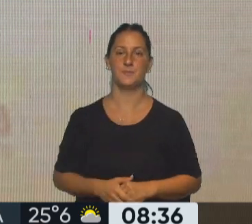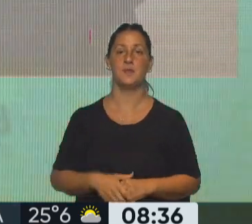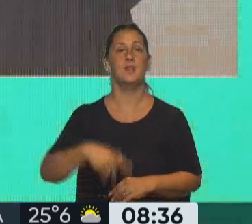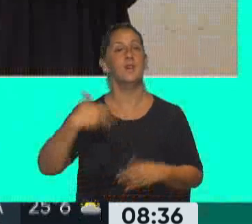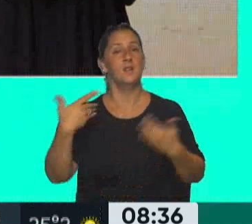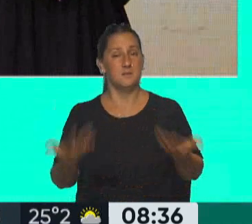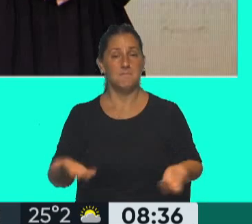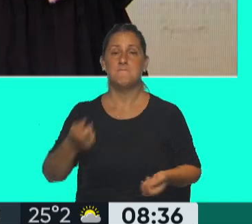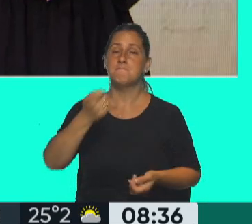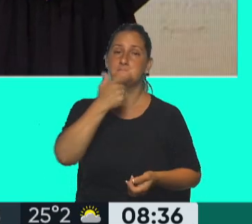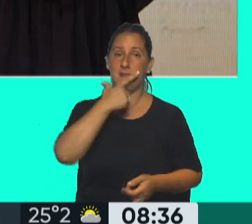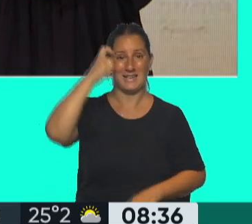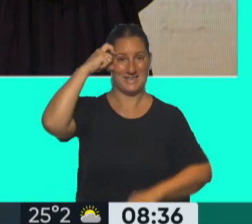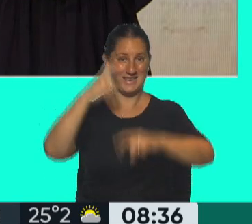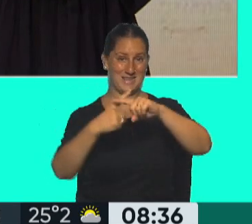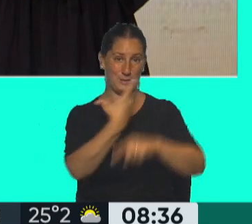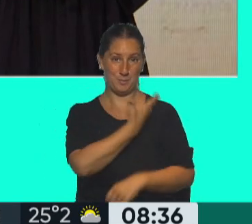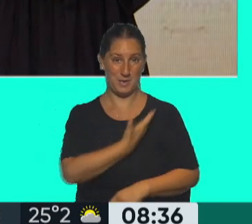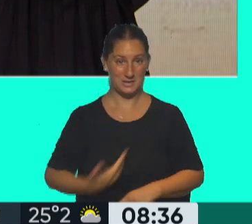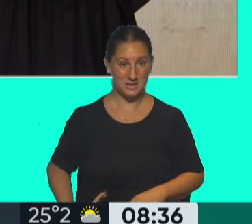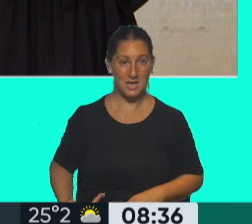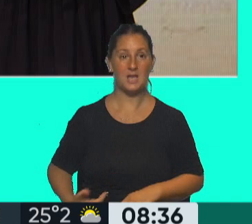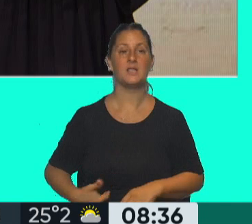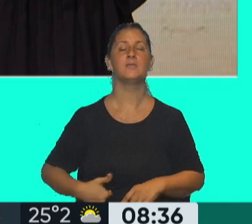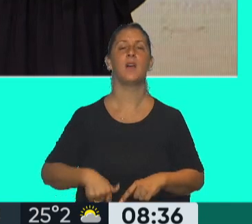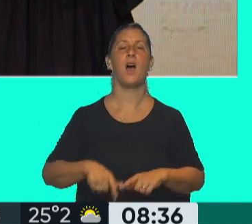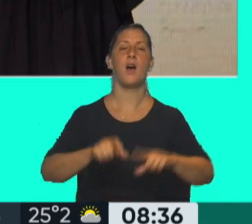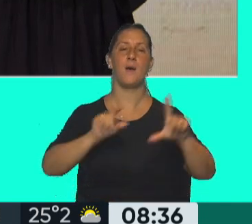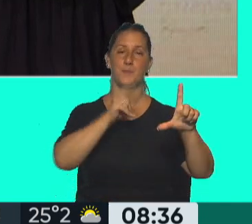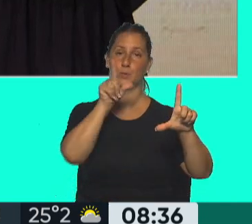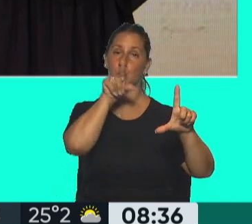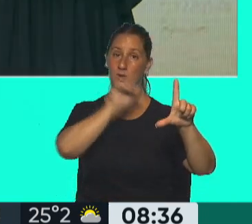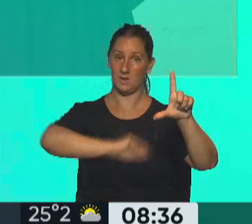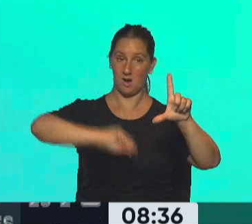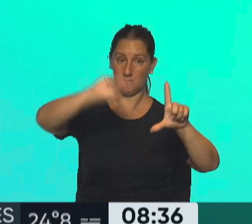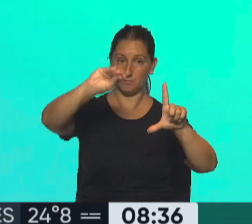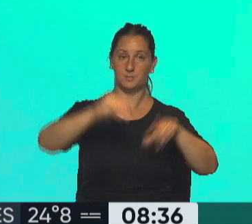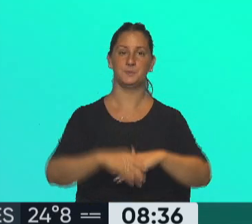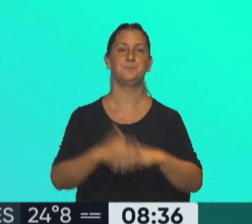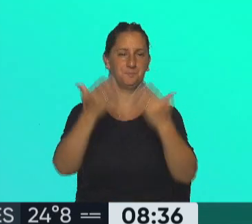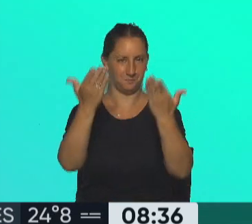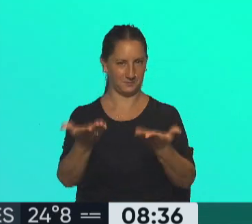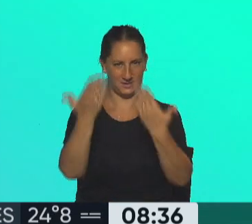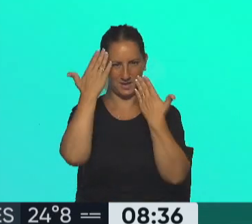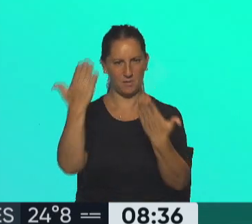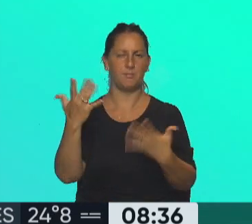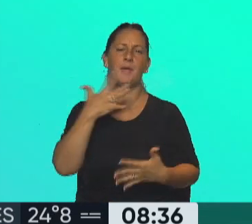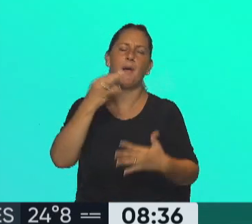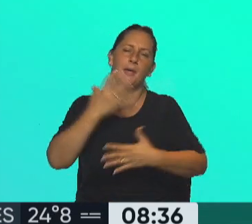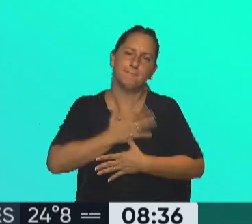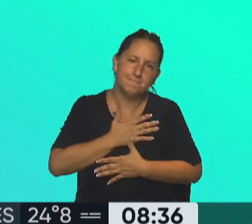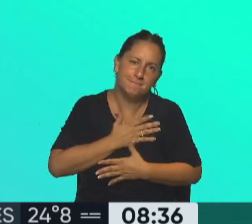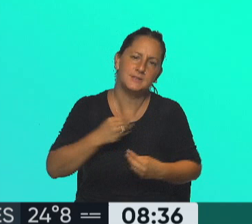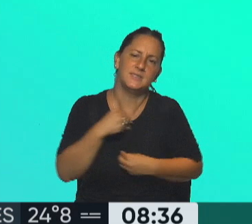Mauricio Macri, el expresidente de la nación, a través de su cuenta de Twitter, publicaba este saludo. Mis condolencias y